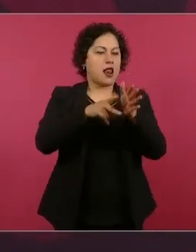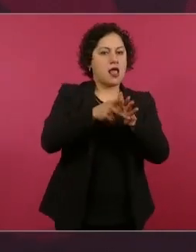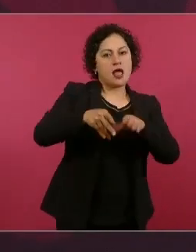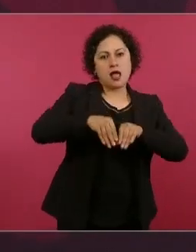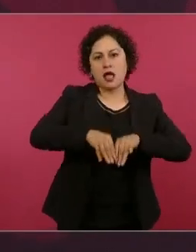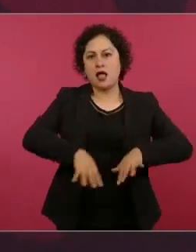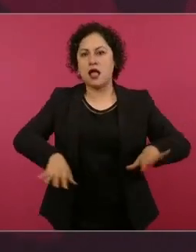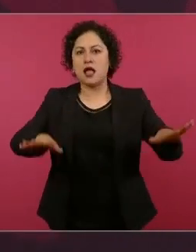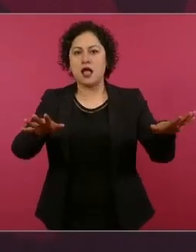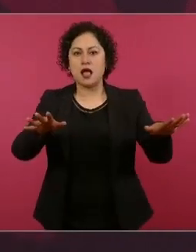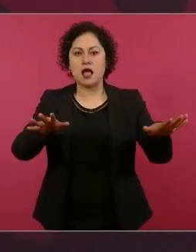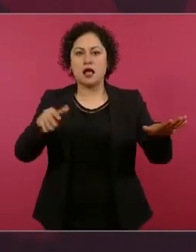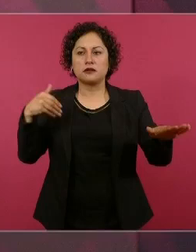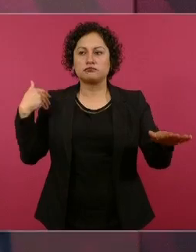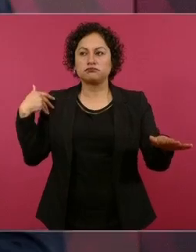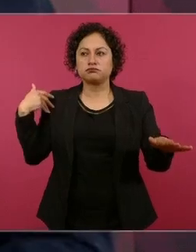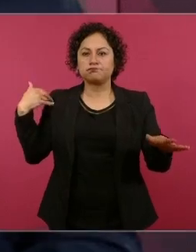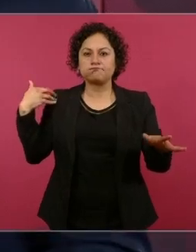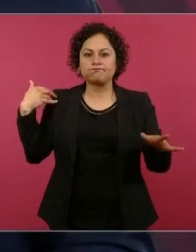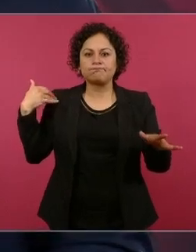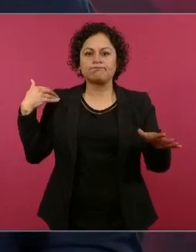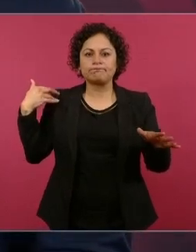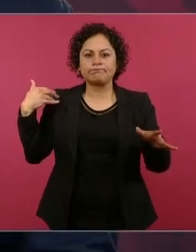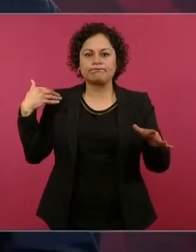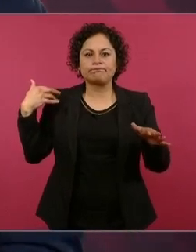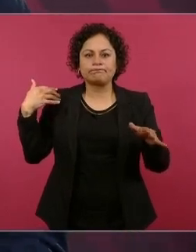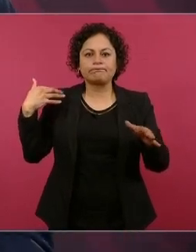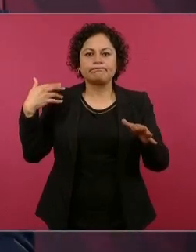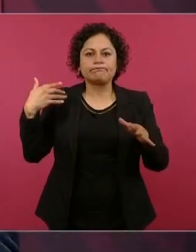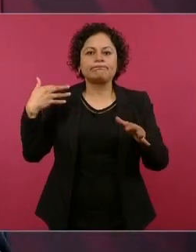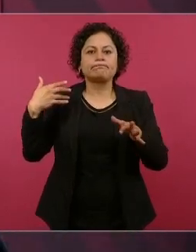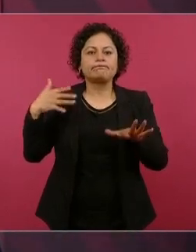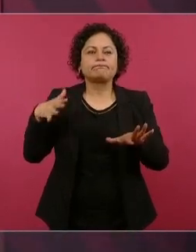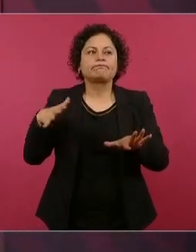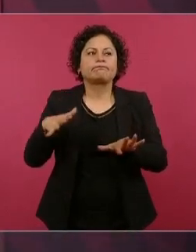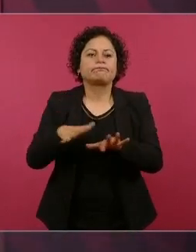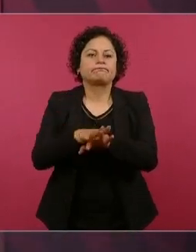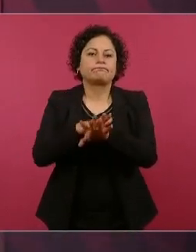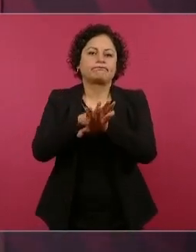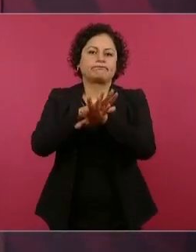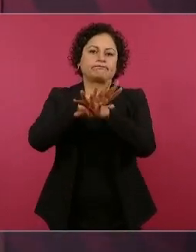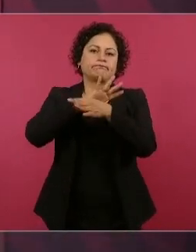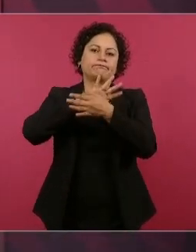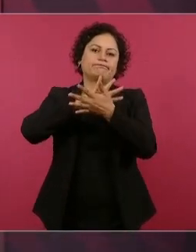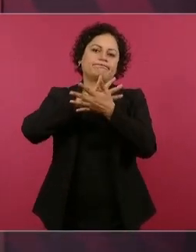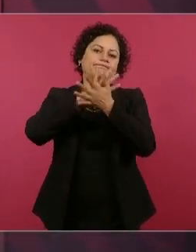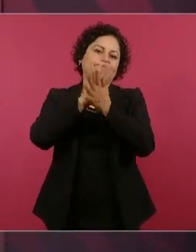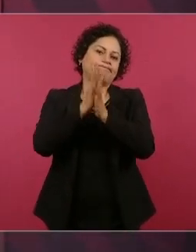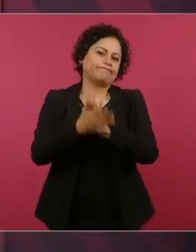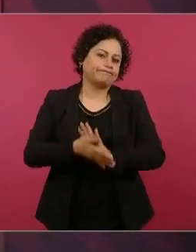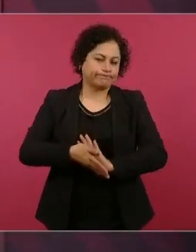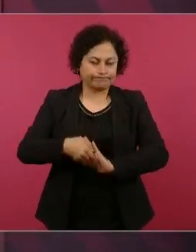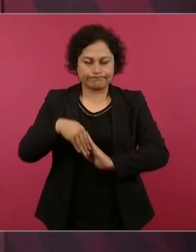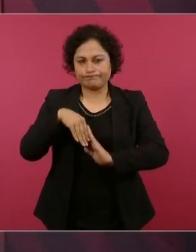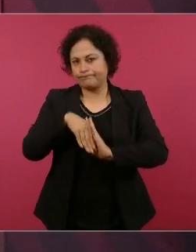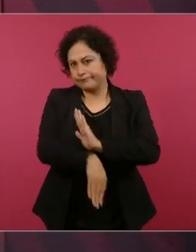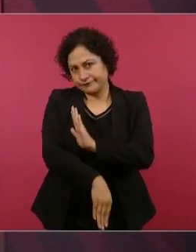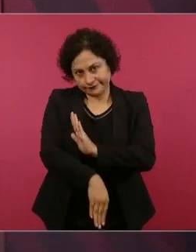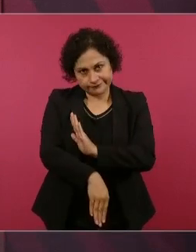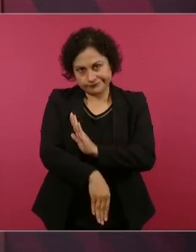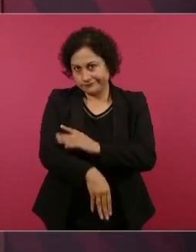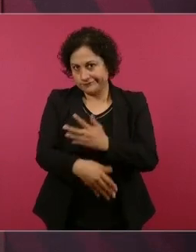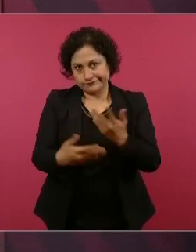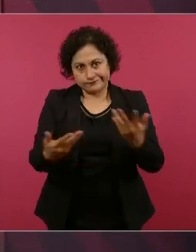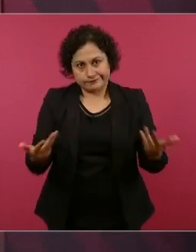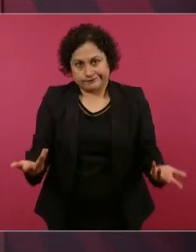hay así que tenerle tanta confianza